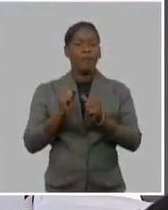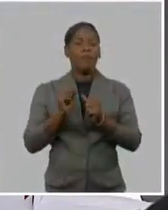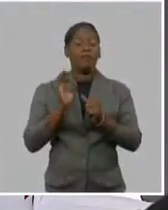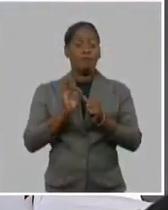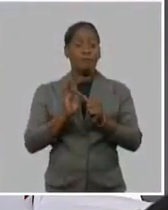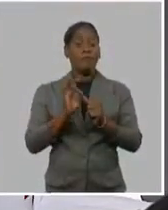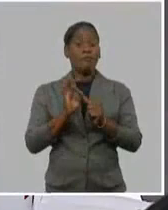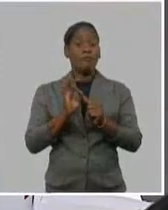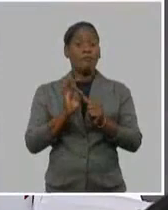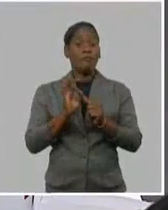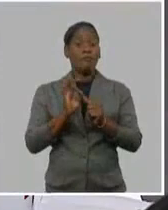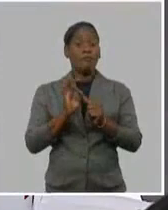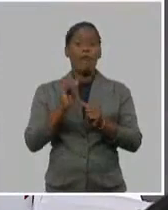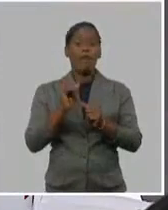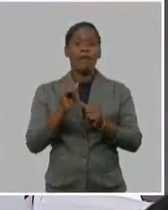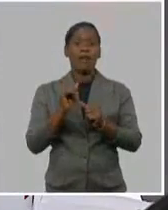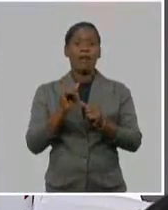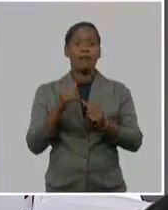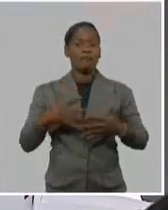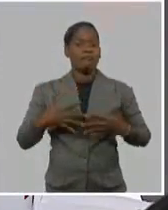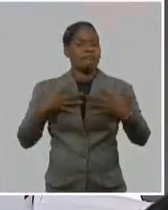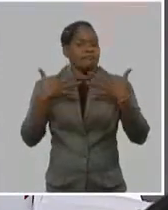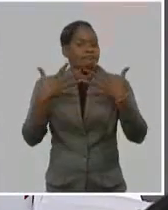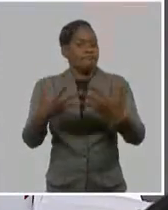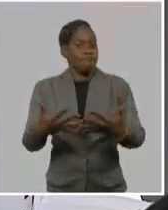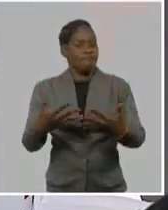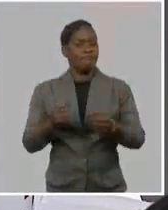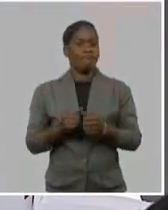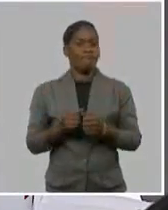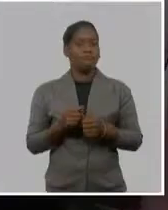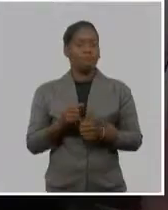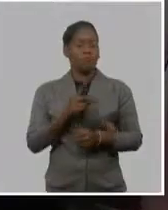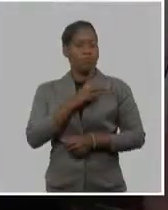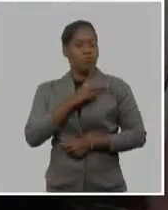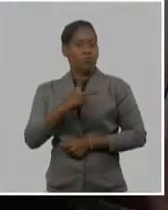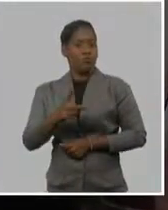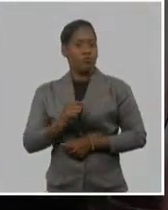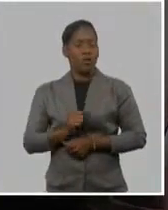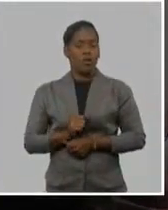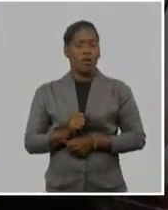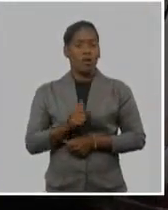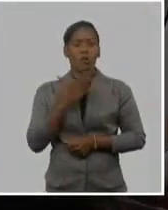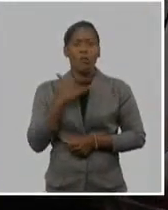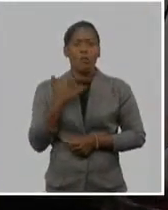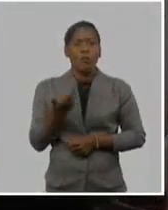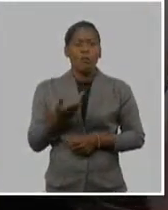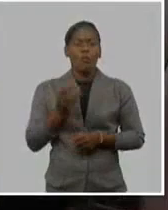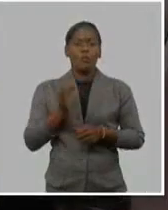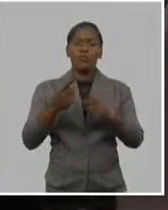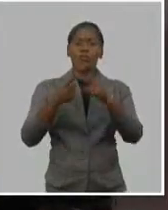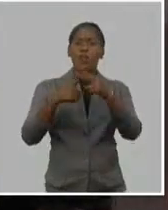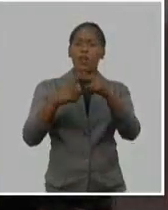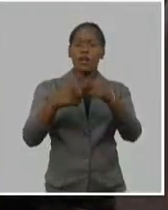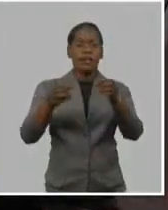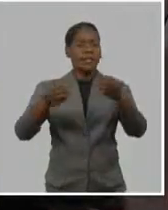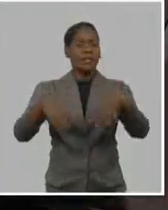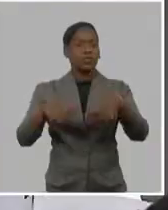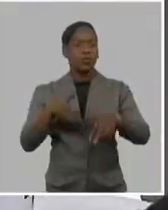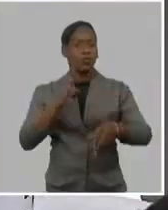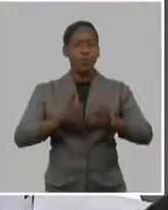Congreso hacia las decisiones, hacia la elección de